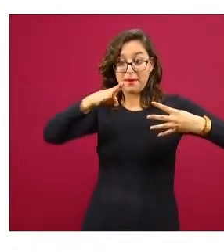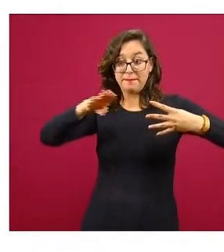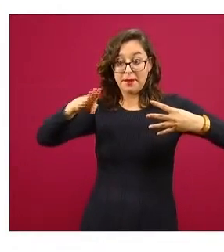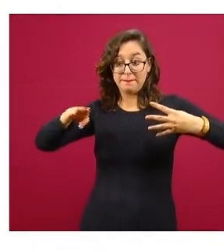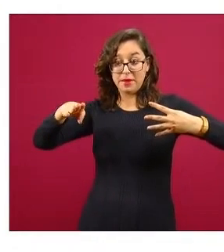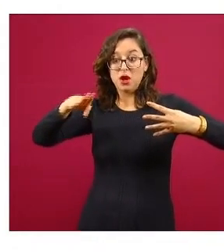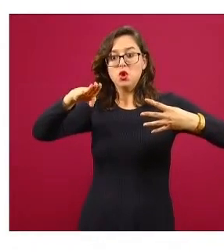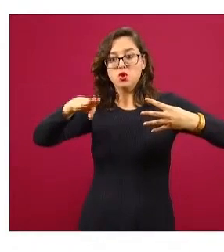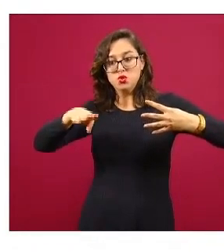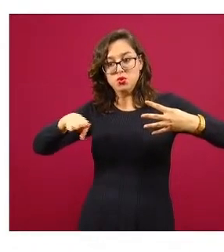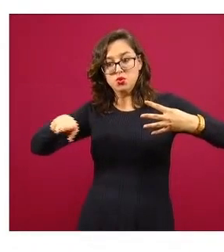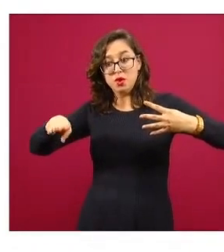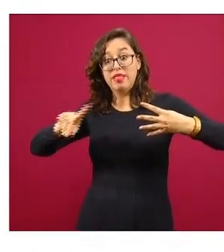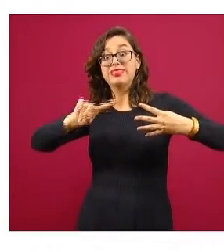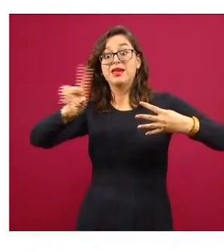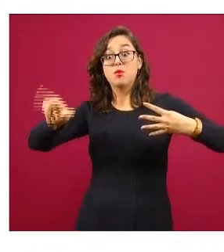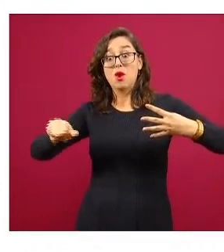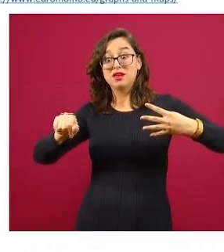Siguiente.